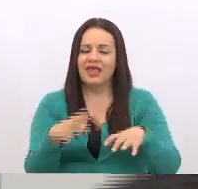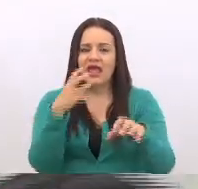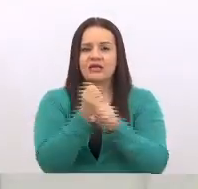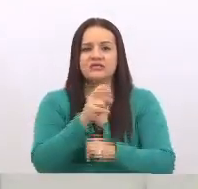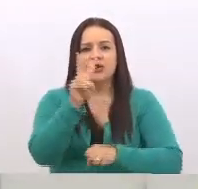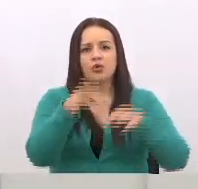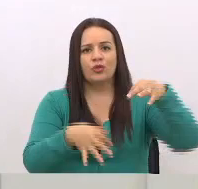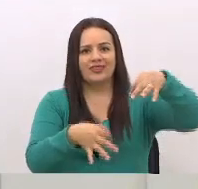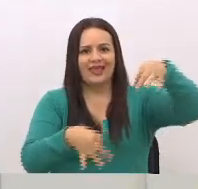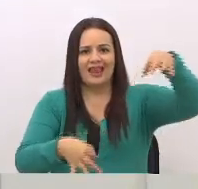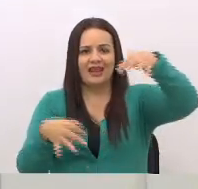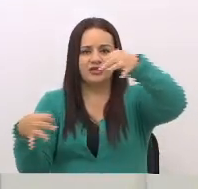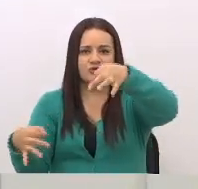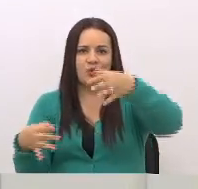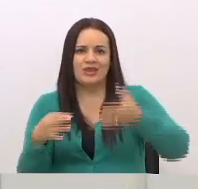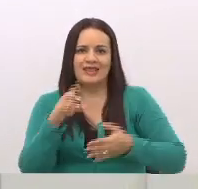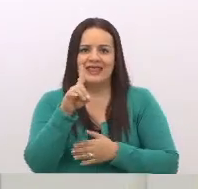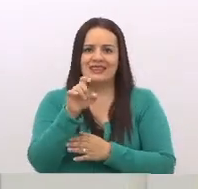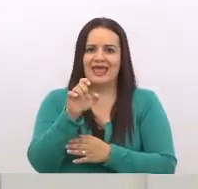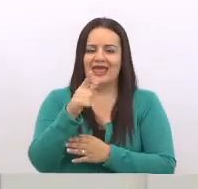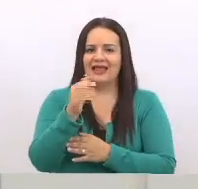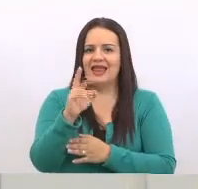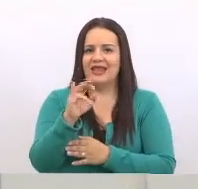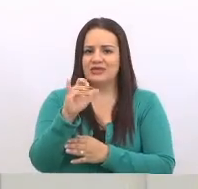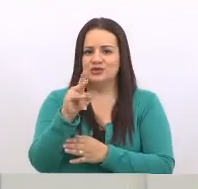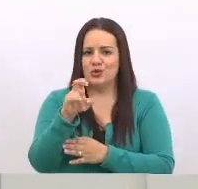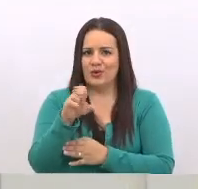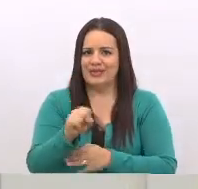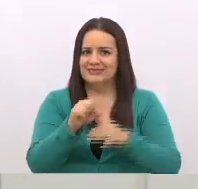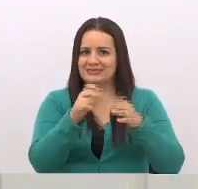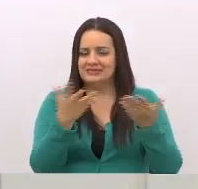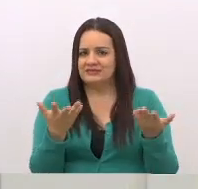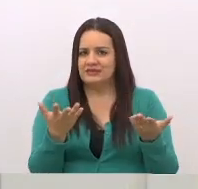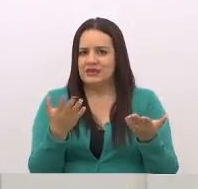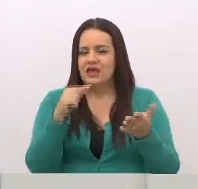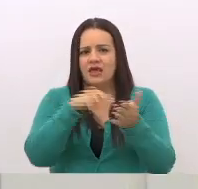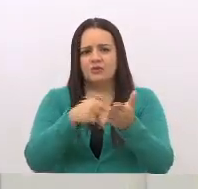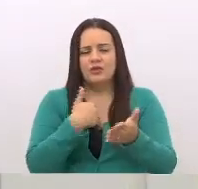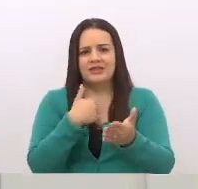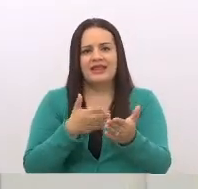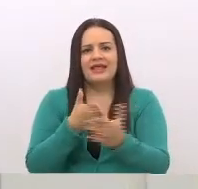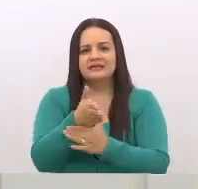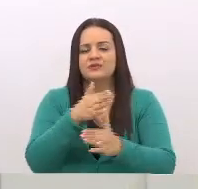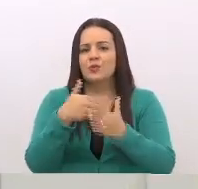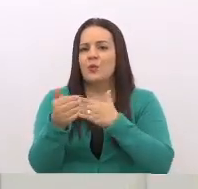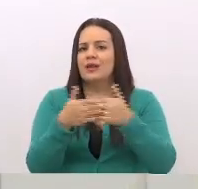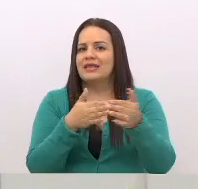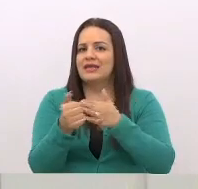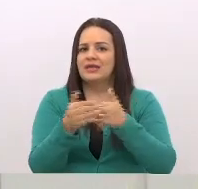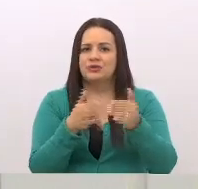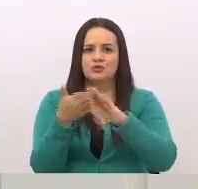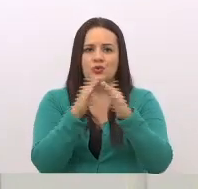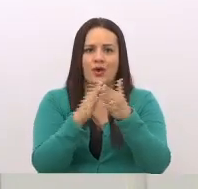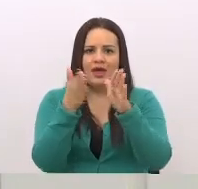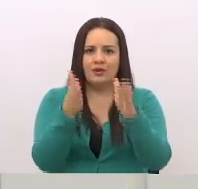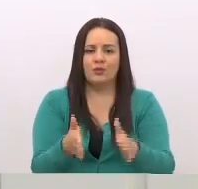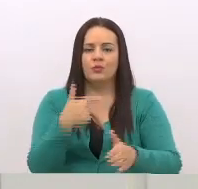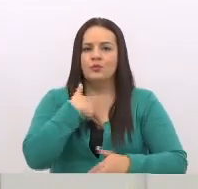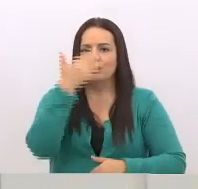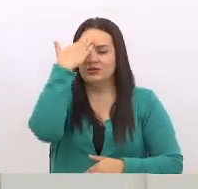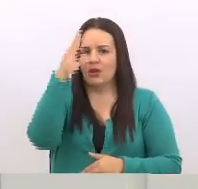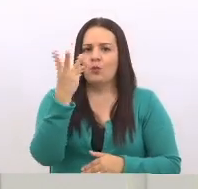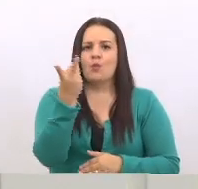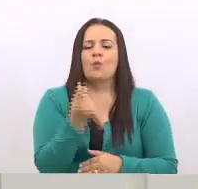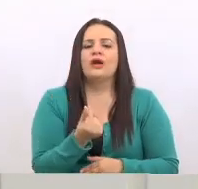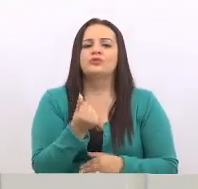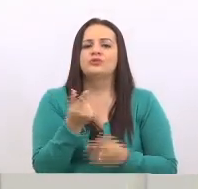declaraciones. O si eso lo tienen ahí, lo tiene acceso cualquier ciudadano. Y no sé cuántos casos